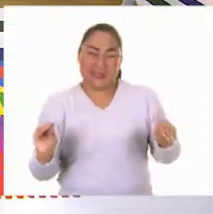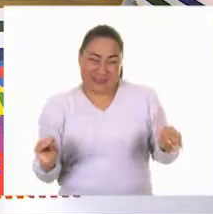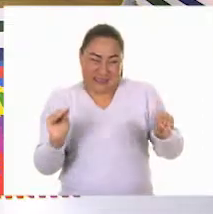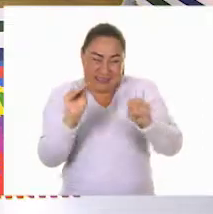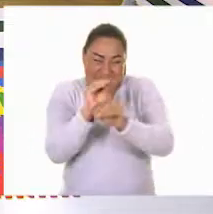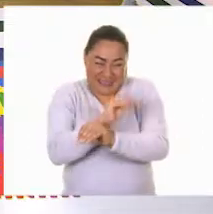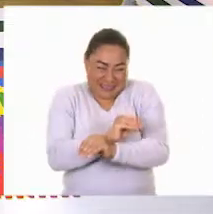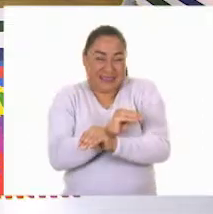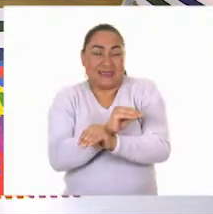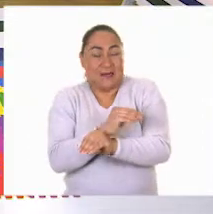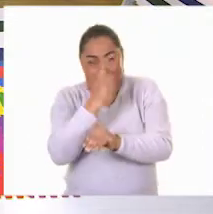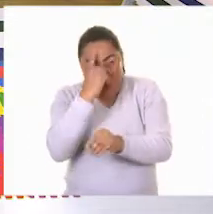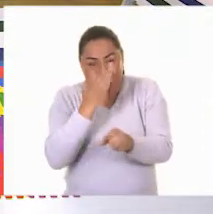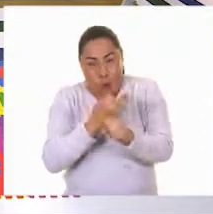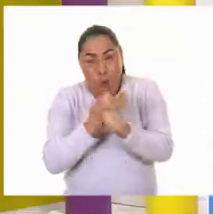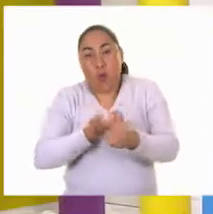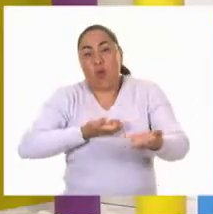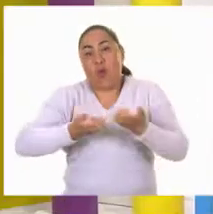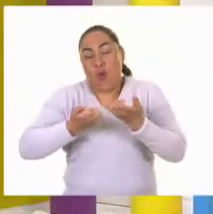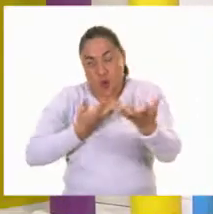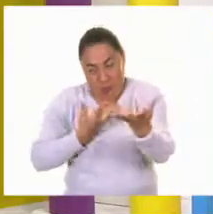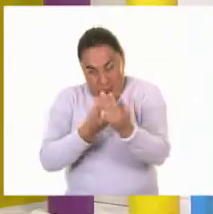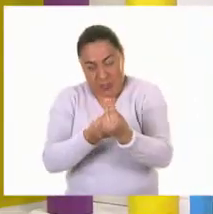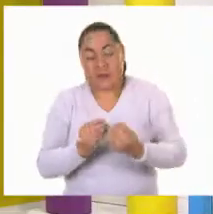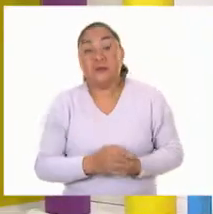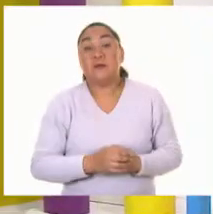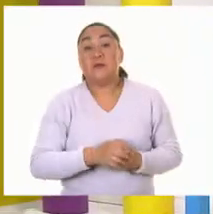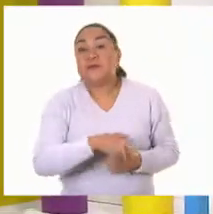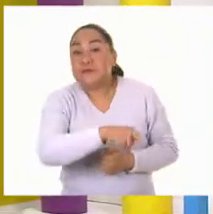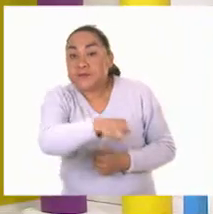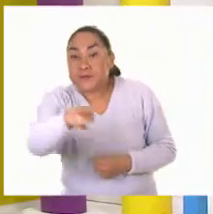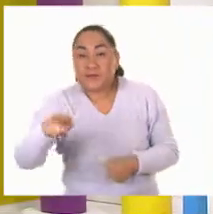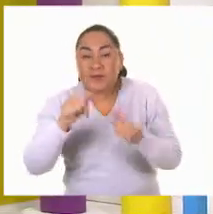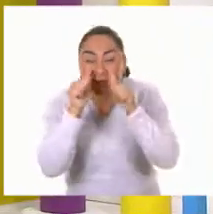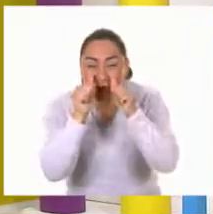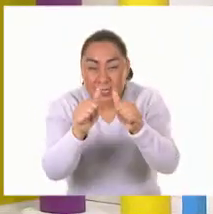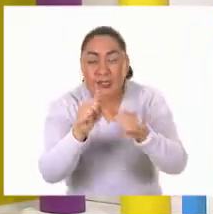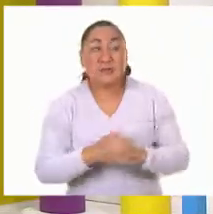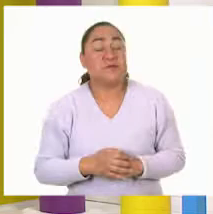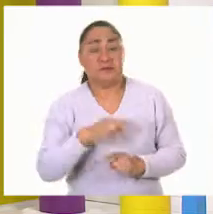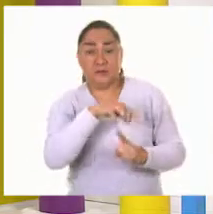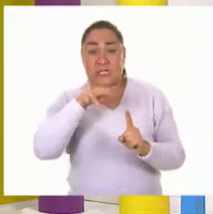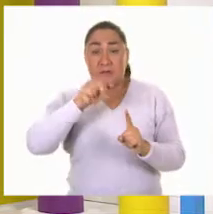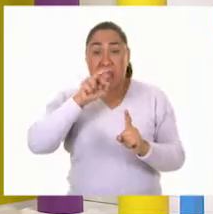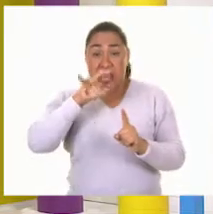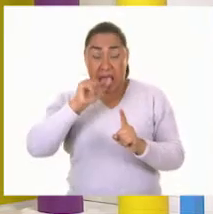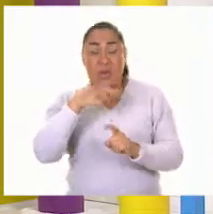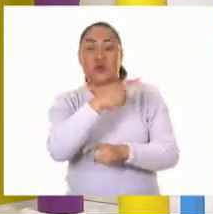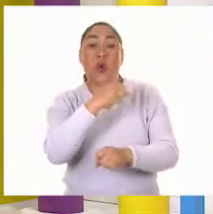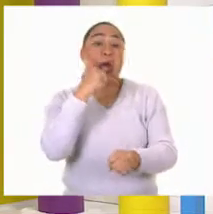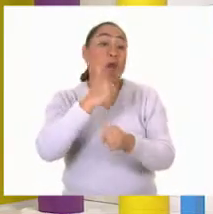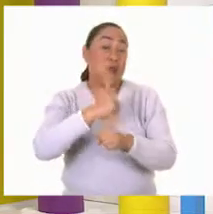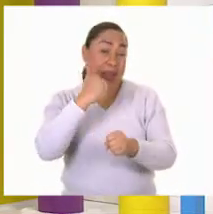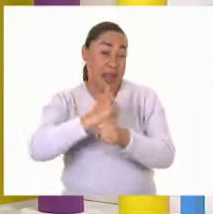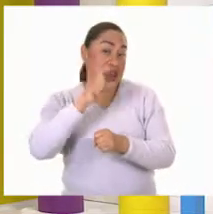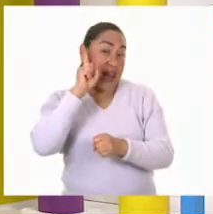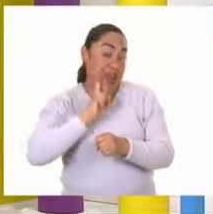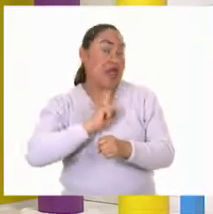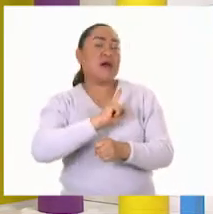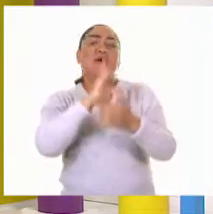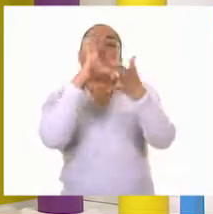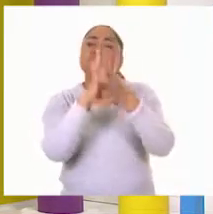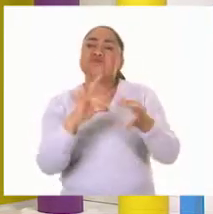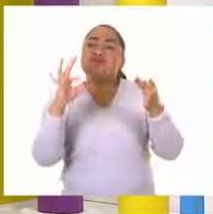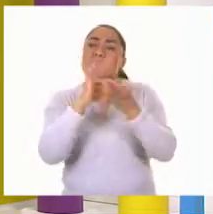ejercicio con todas las niñas y niños pongan atención maría que es la abuelita de quetsia mariel nos platicó